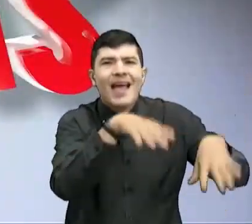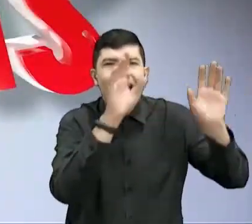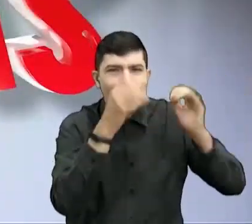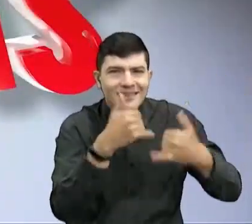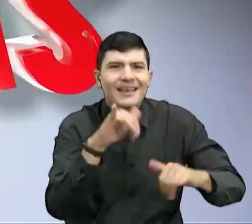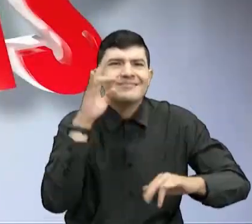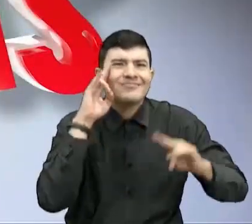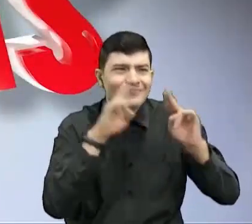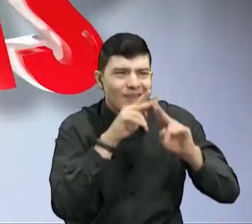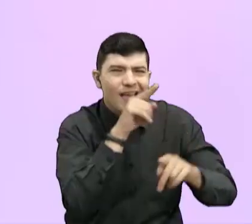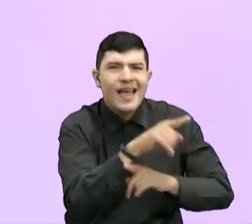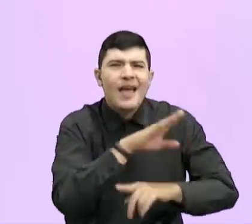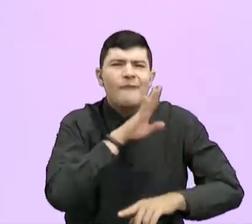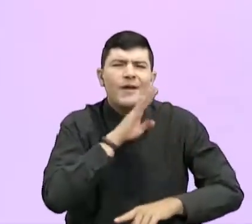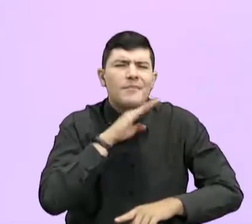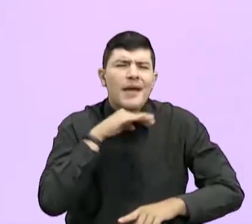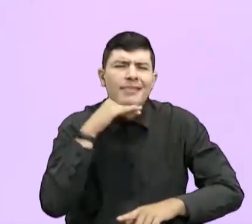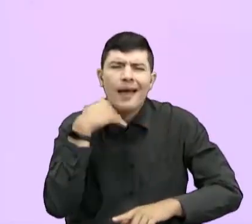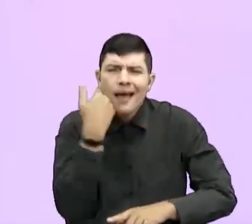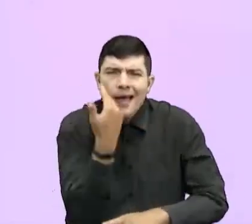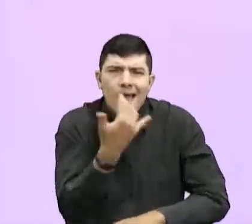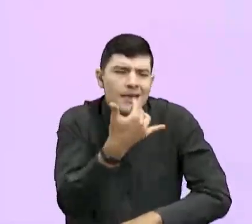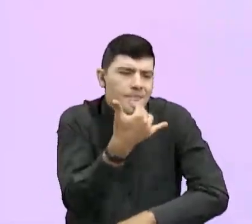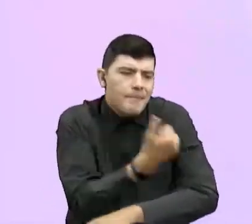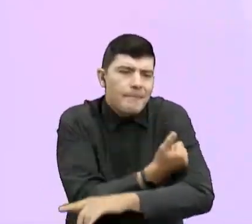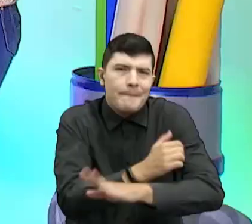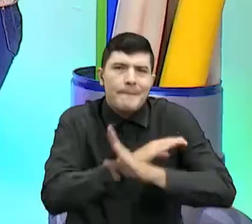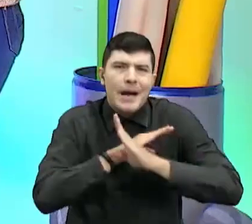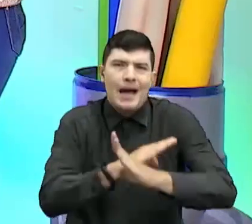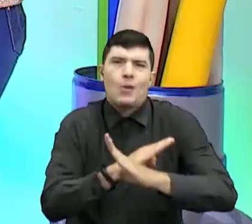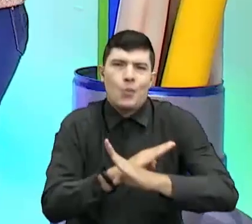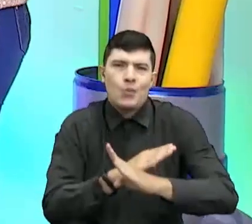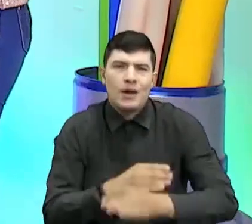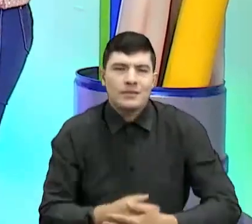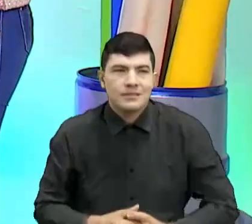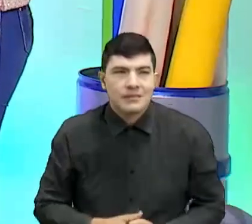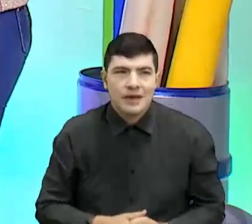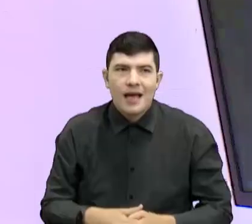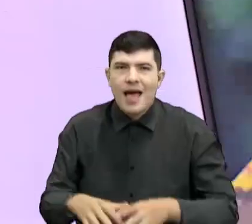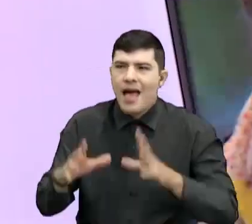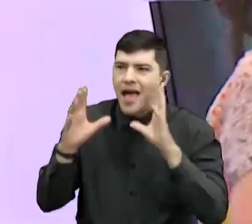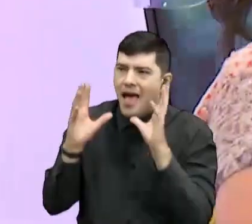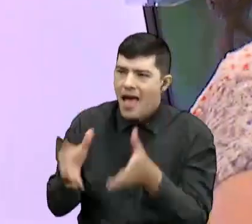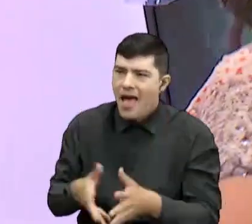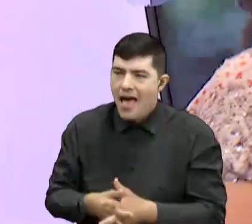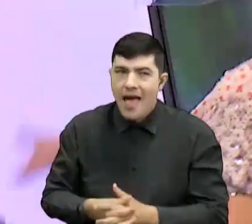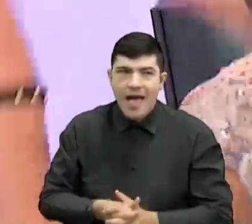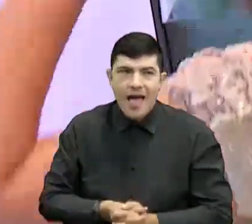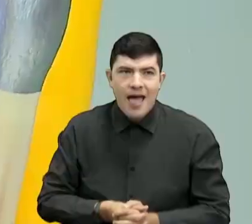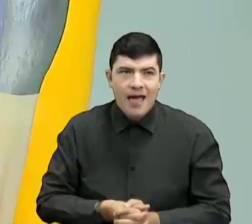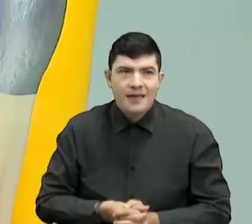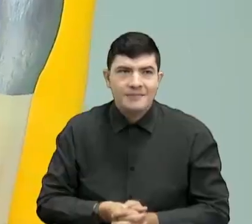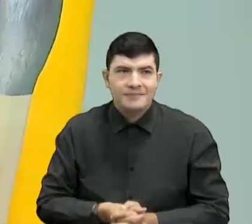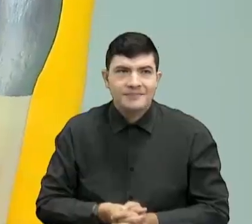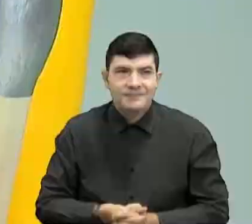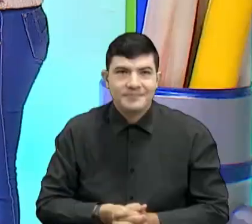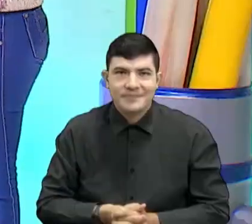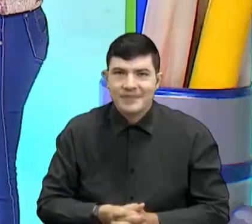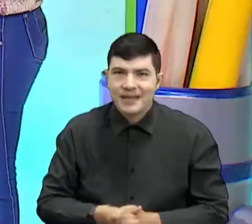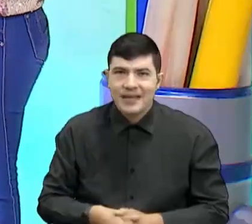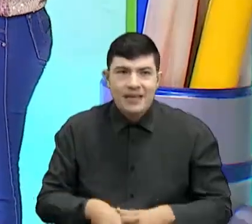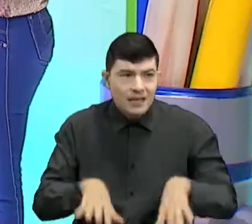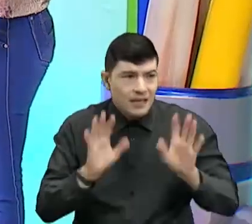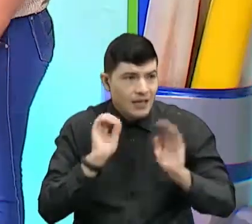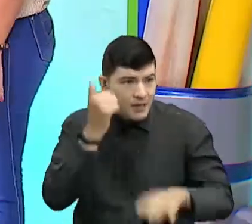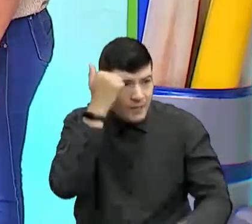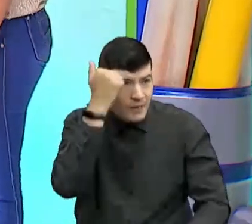sabe de eso. Excelente. Hola. Y te traigo un atuendo como para completar eso que traes ahí en la tusta. Pues es que Tegui me dijo que me